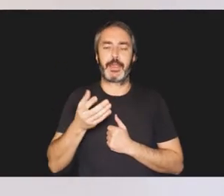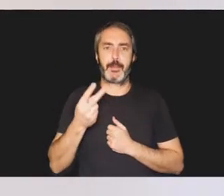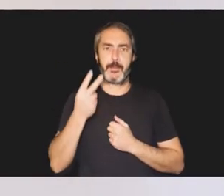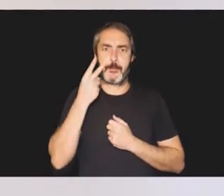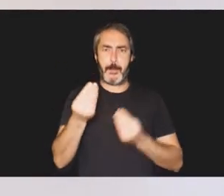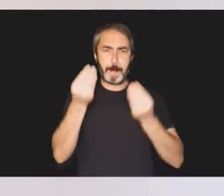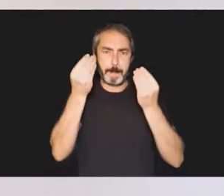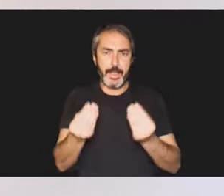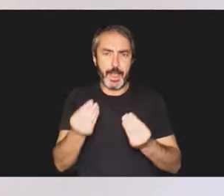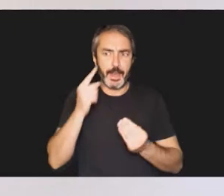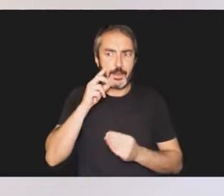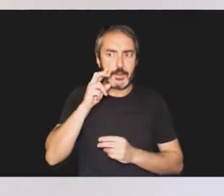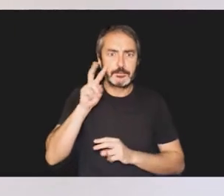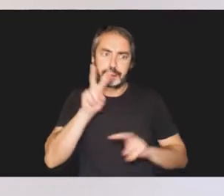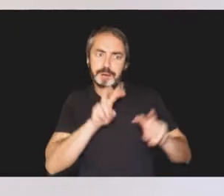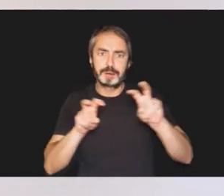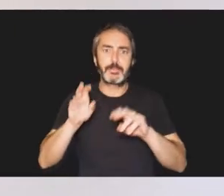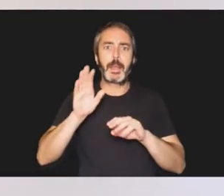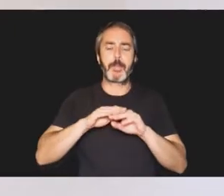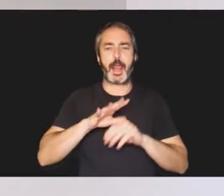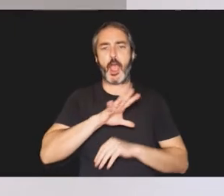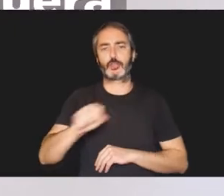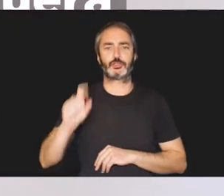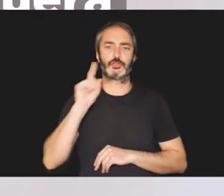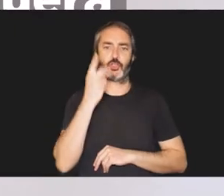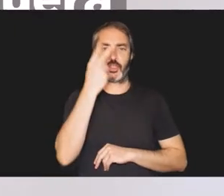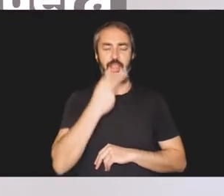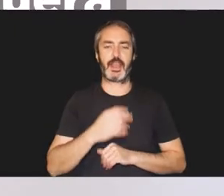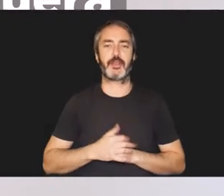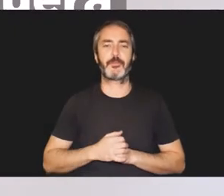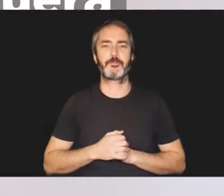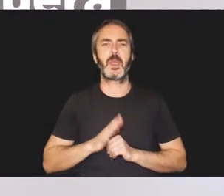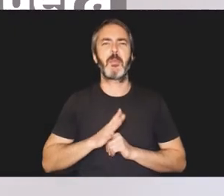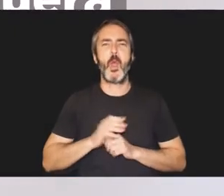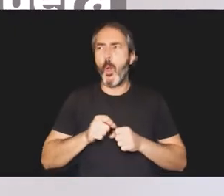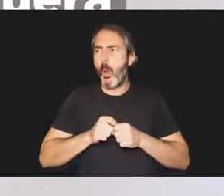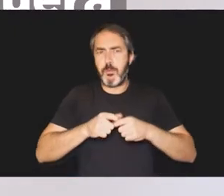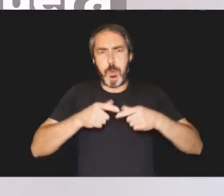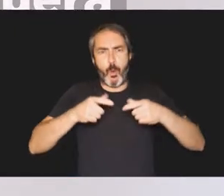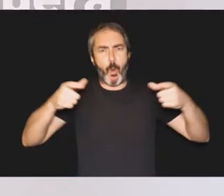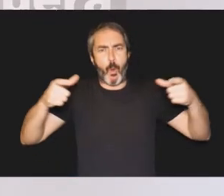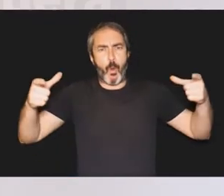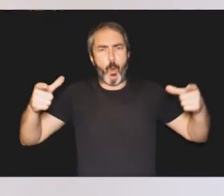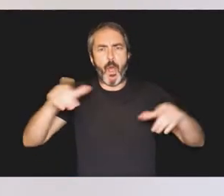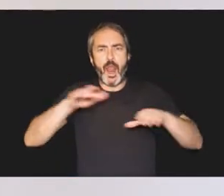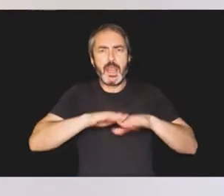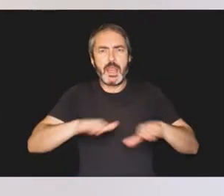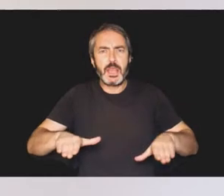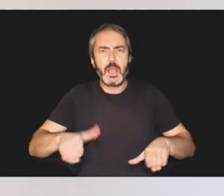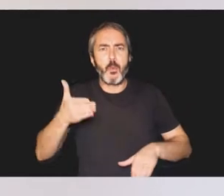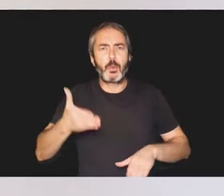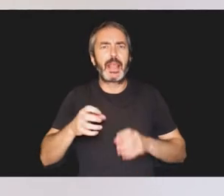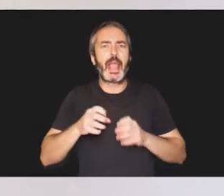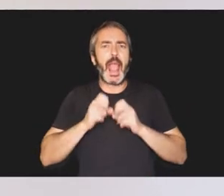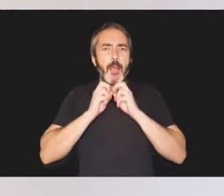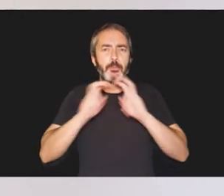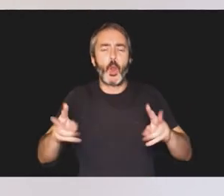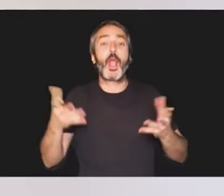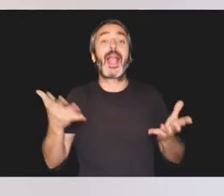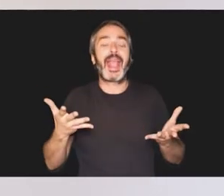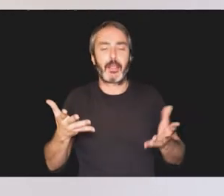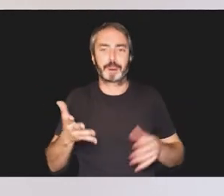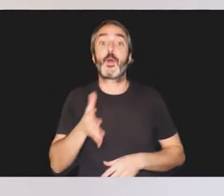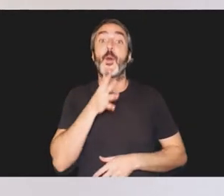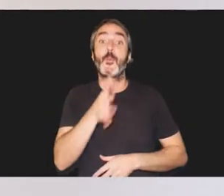alerta ante cualquier indicio de sordoceguera. ¿Pero por qué es tan elevado el impacto de la sordoceguera en un niño pequeño? Pues un dato clave